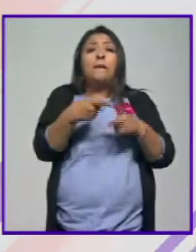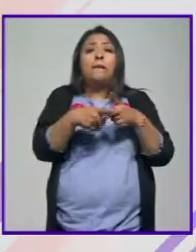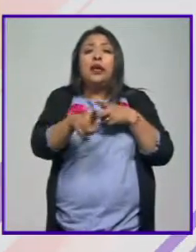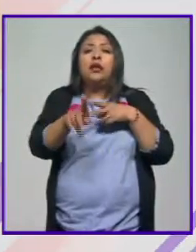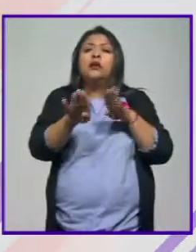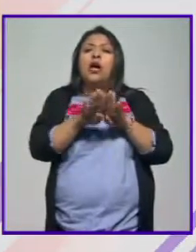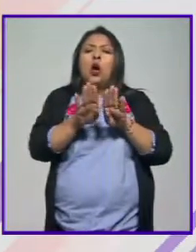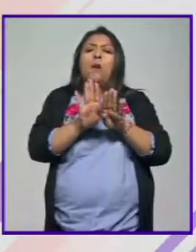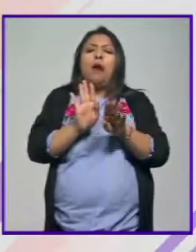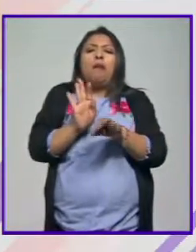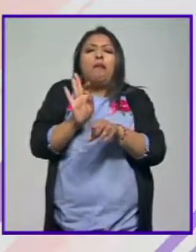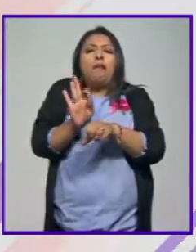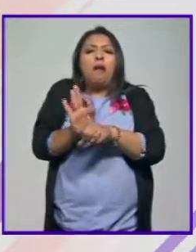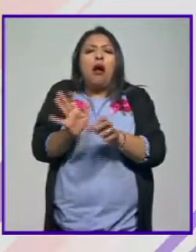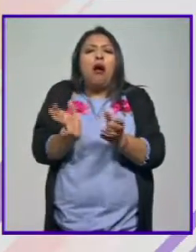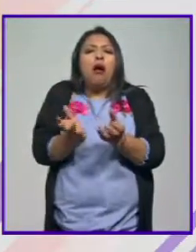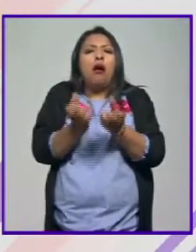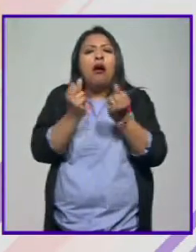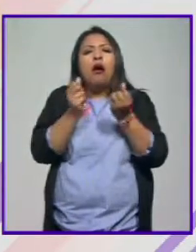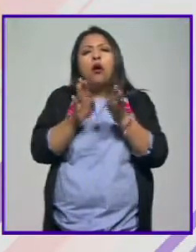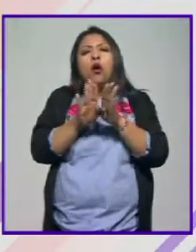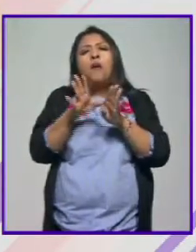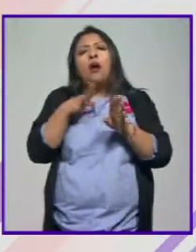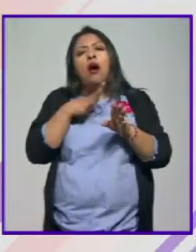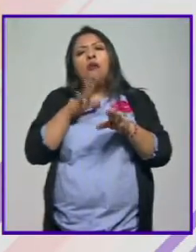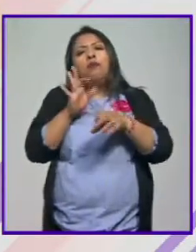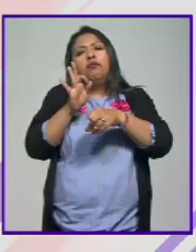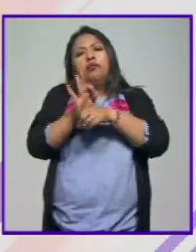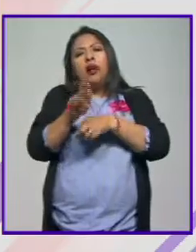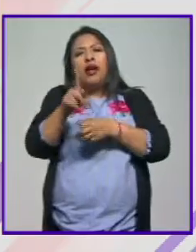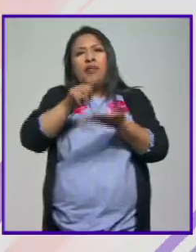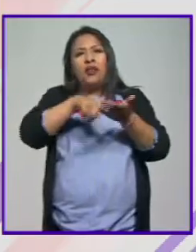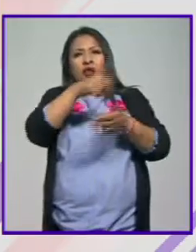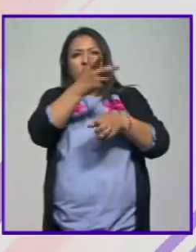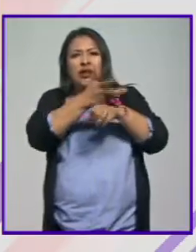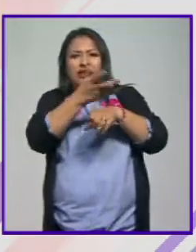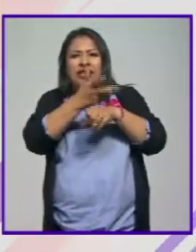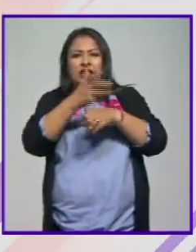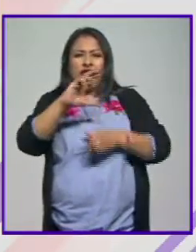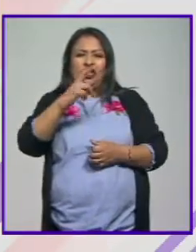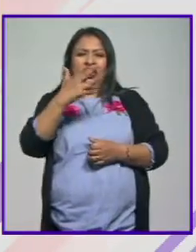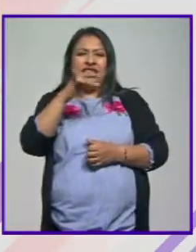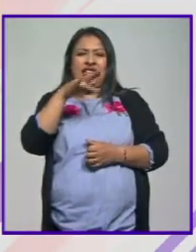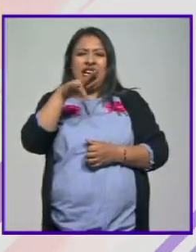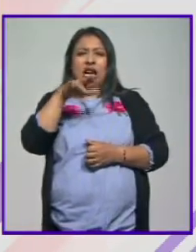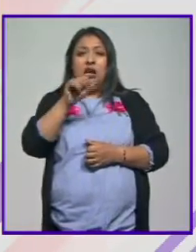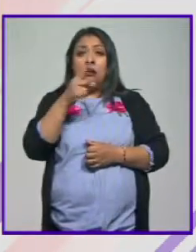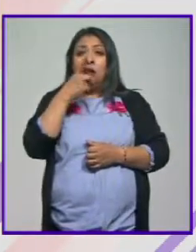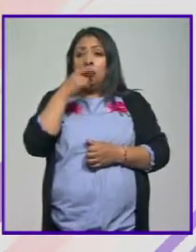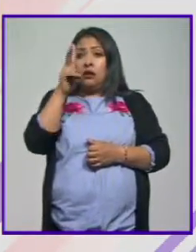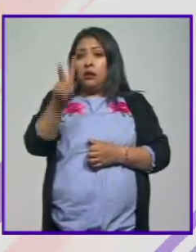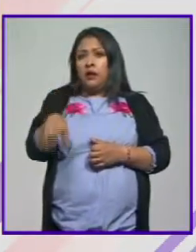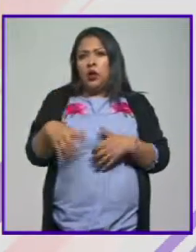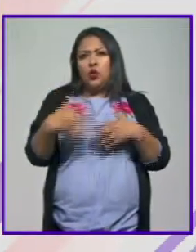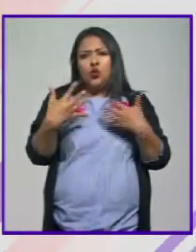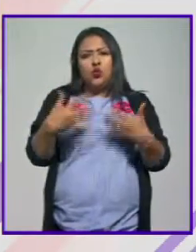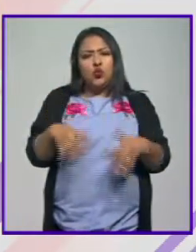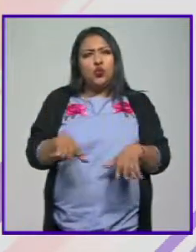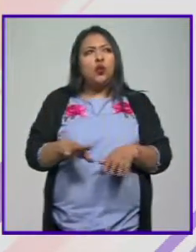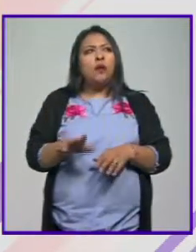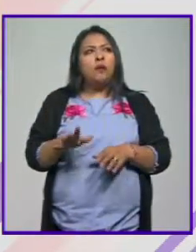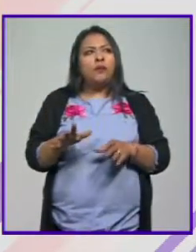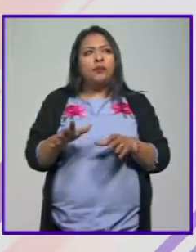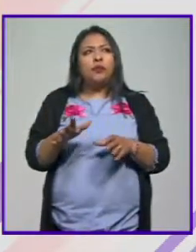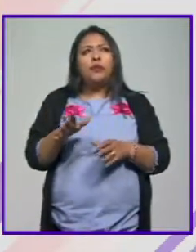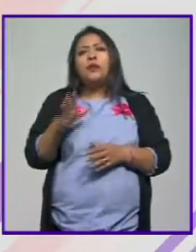reivindicar, sobre todo a través de movimientos en Estados Unidos con las chicanas, que la consideraron como un personaje muy particular,